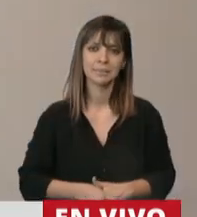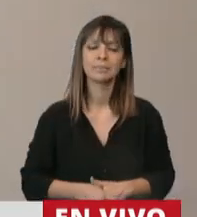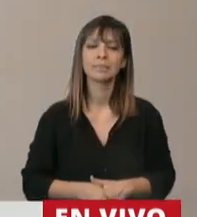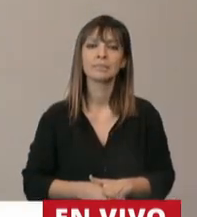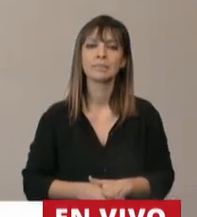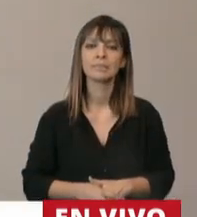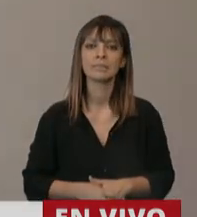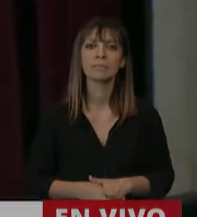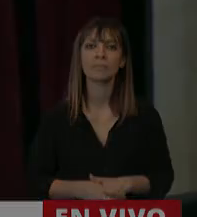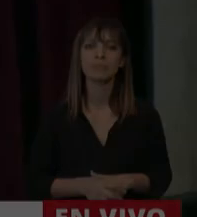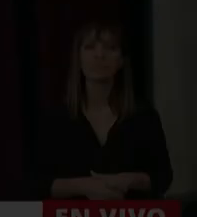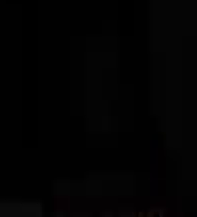Muchas gracias, diputada.